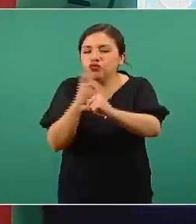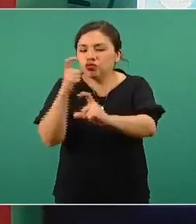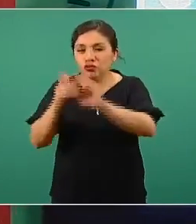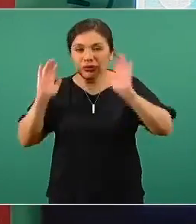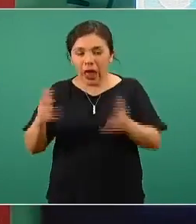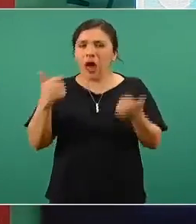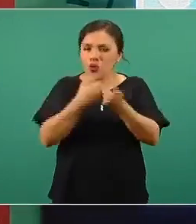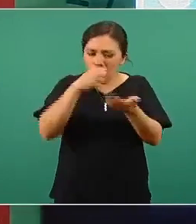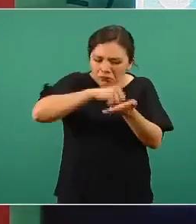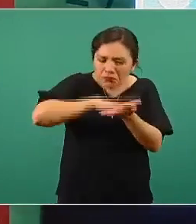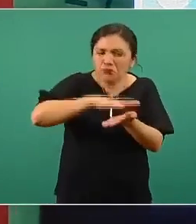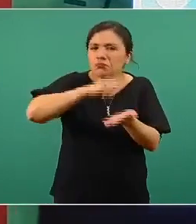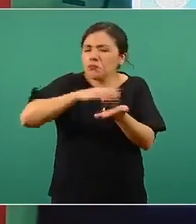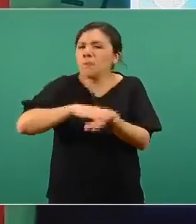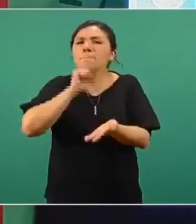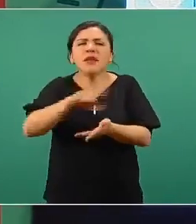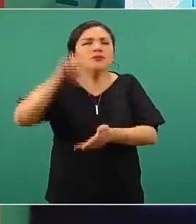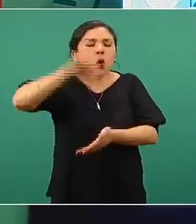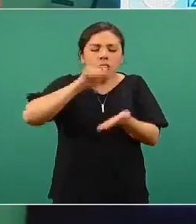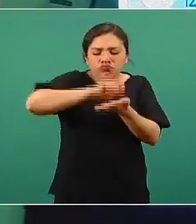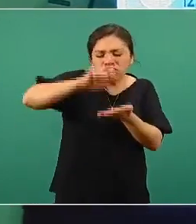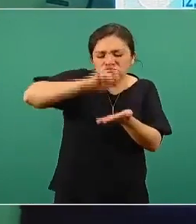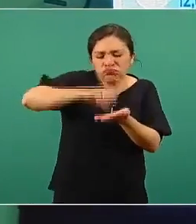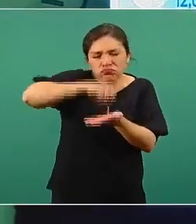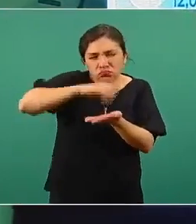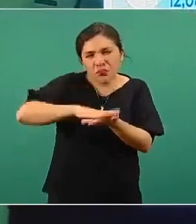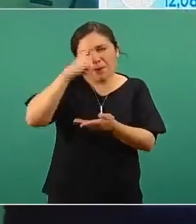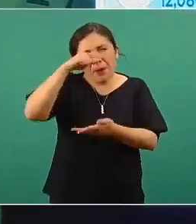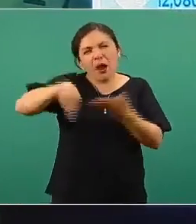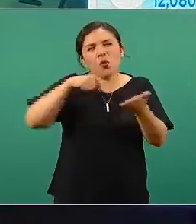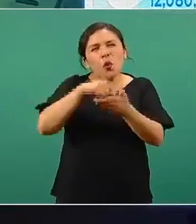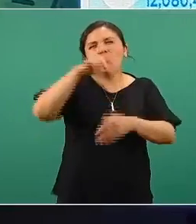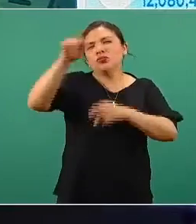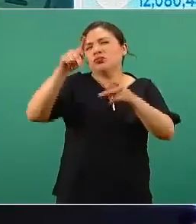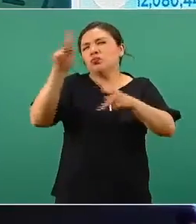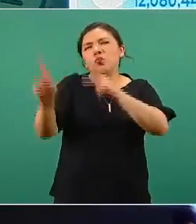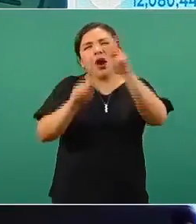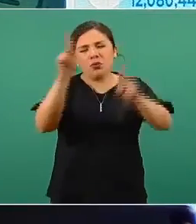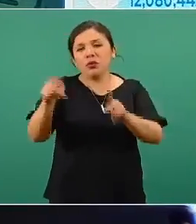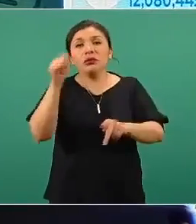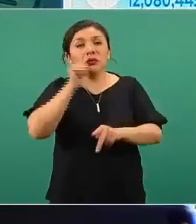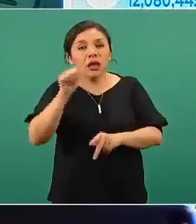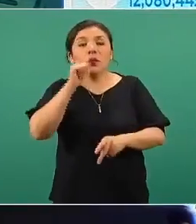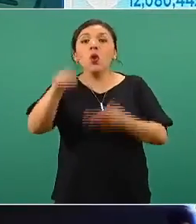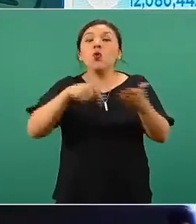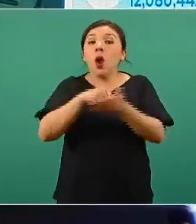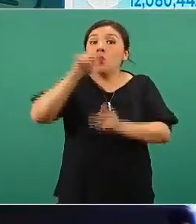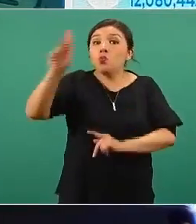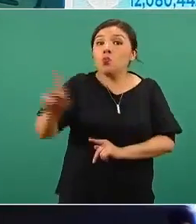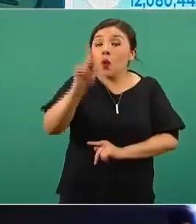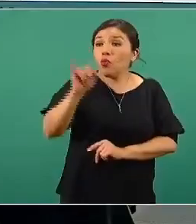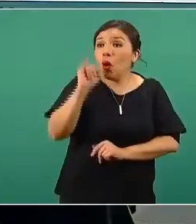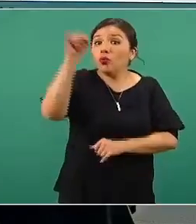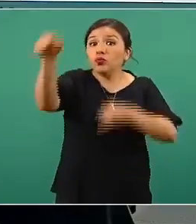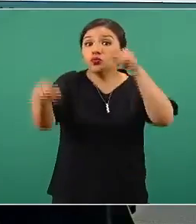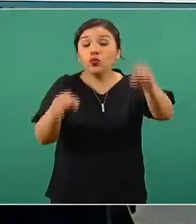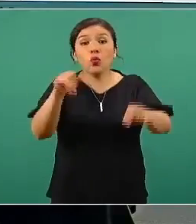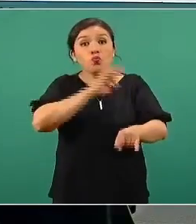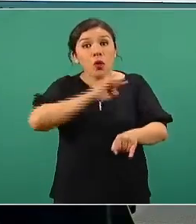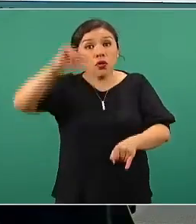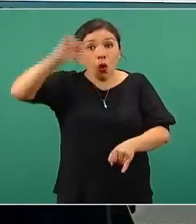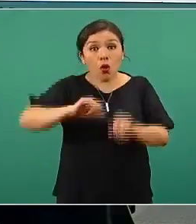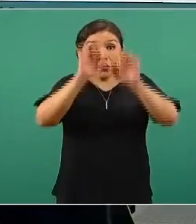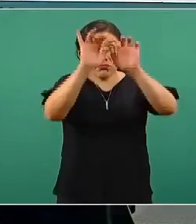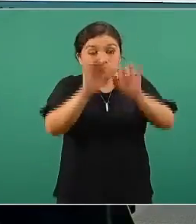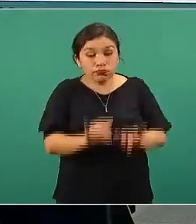van haciendo casi simultáneamente en la mayoría de las zonas urbanas, nuevamente en las zonas rurales, eso no se puede hacer